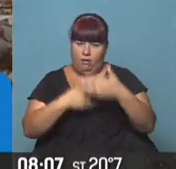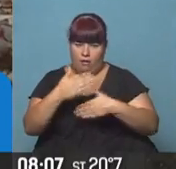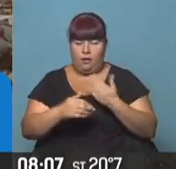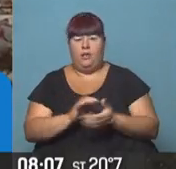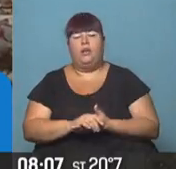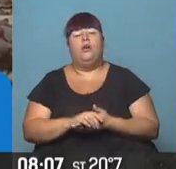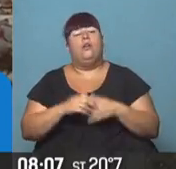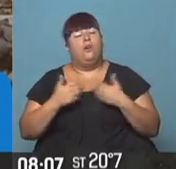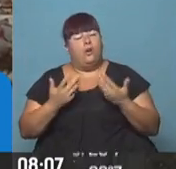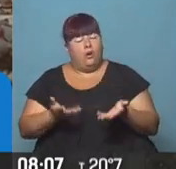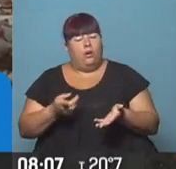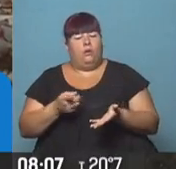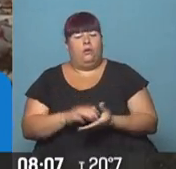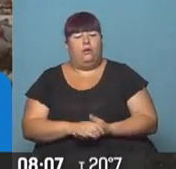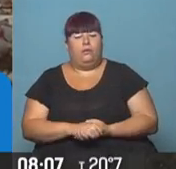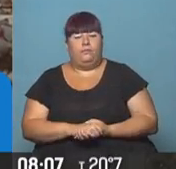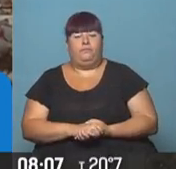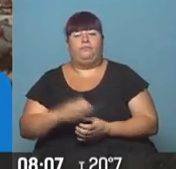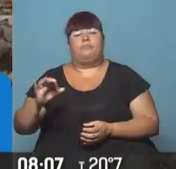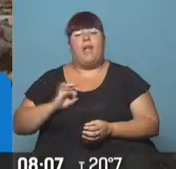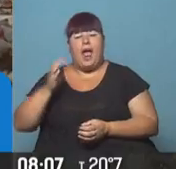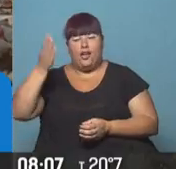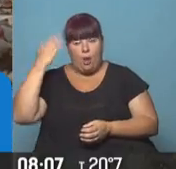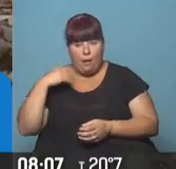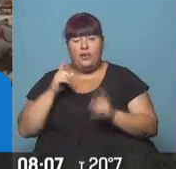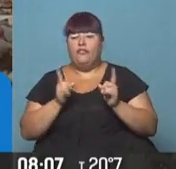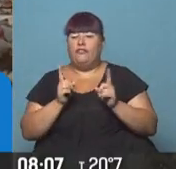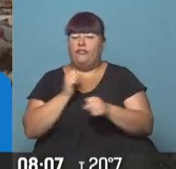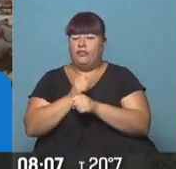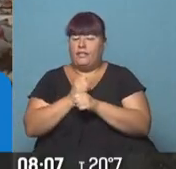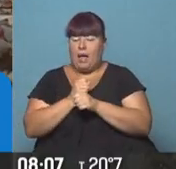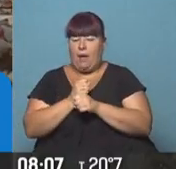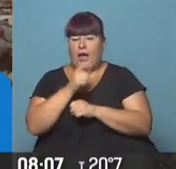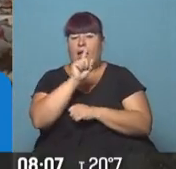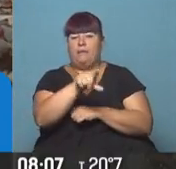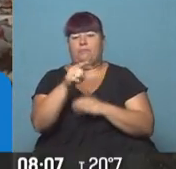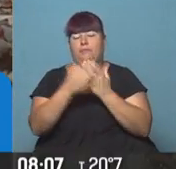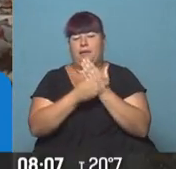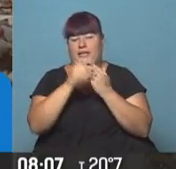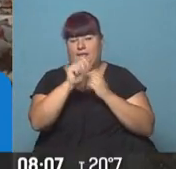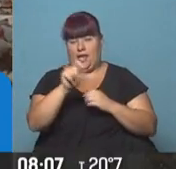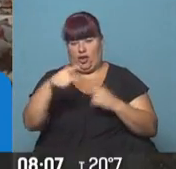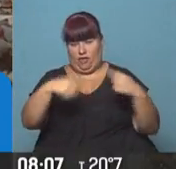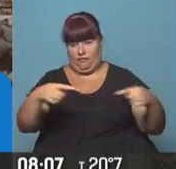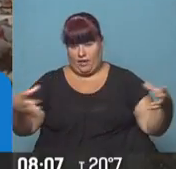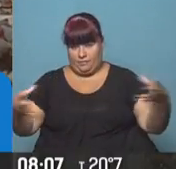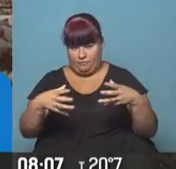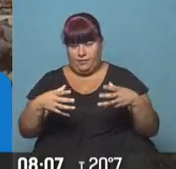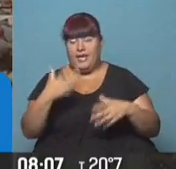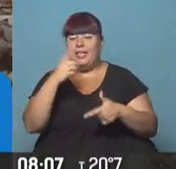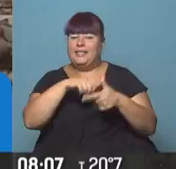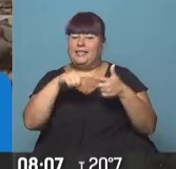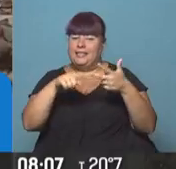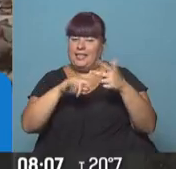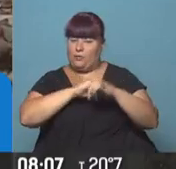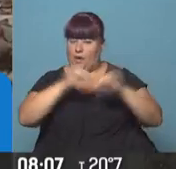Por eso, desde el año pasado estamos trabajando con cada ministerio en tres medidas que